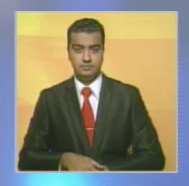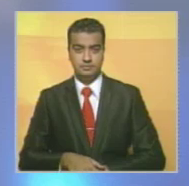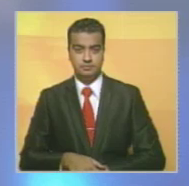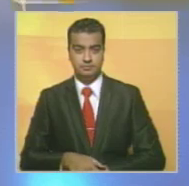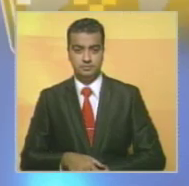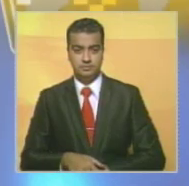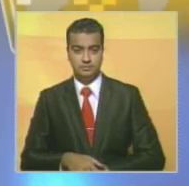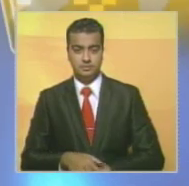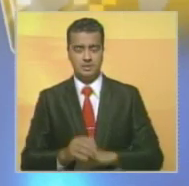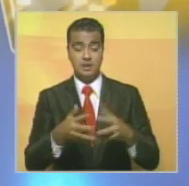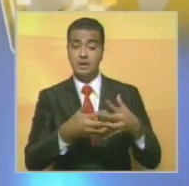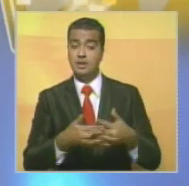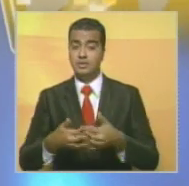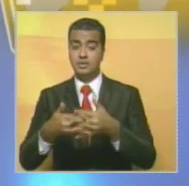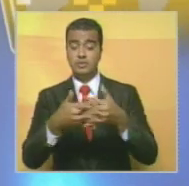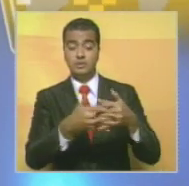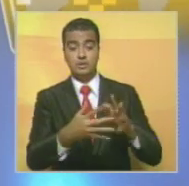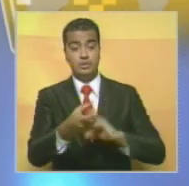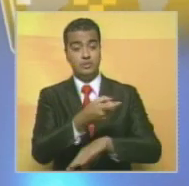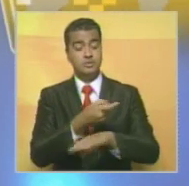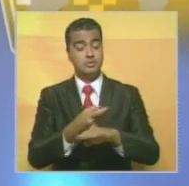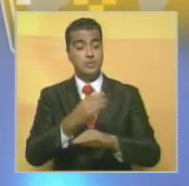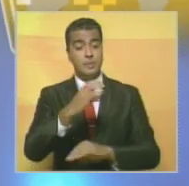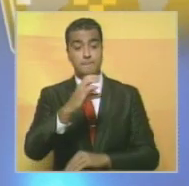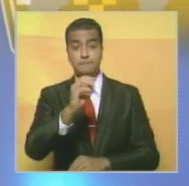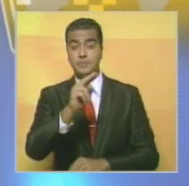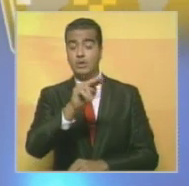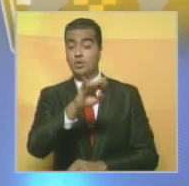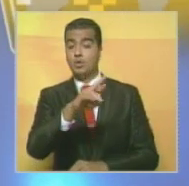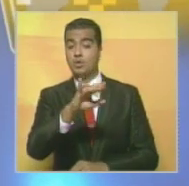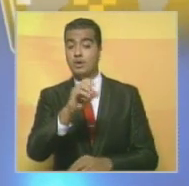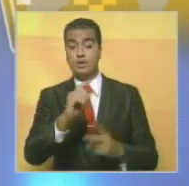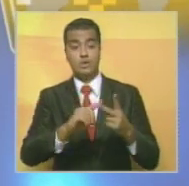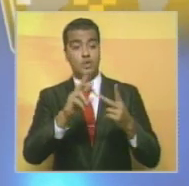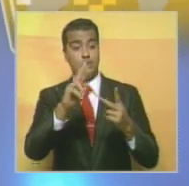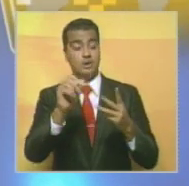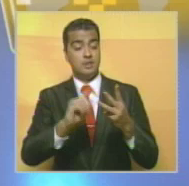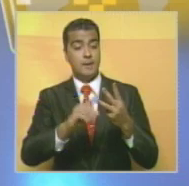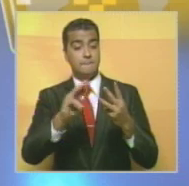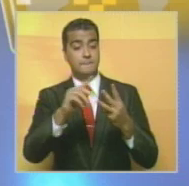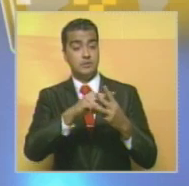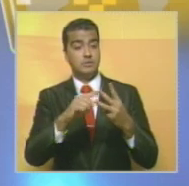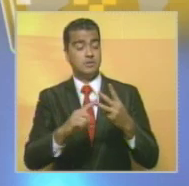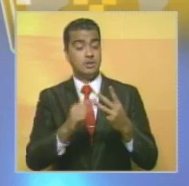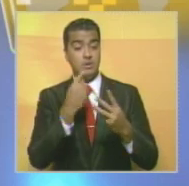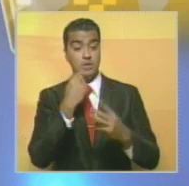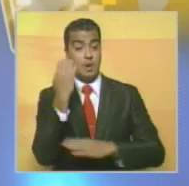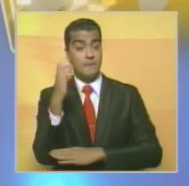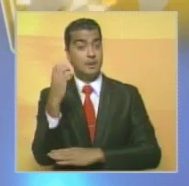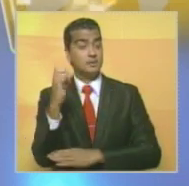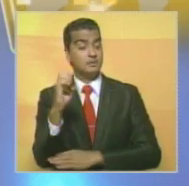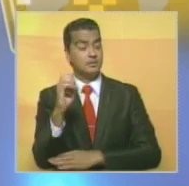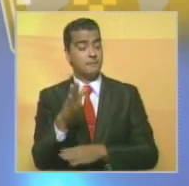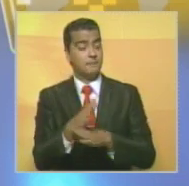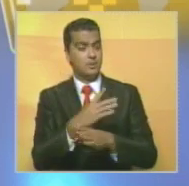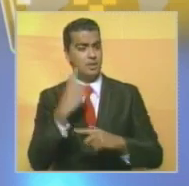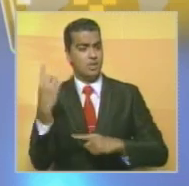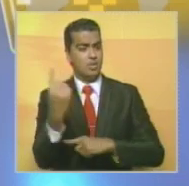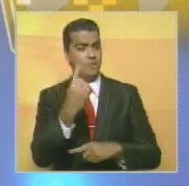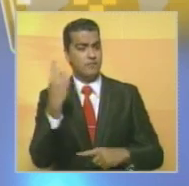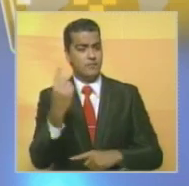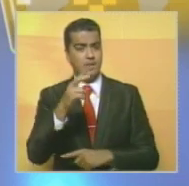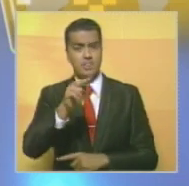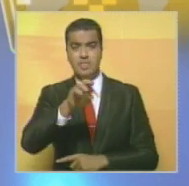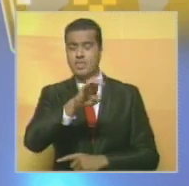En Estados Unidos, los gobernadores de Connecticut, Rhode Island y Massachusetts declararon estado de emergencia por la tormenta de nieve